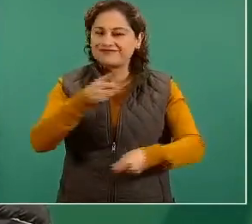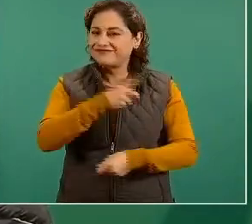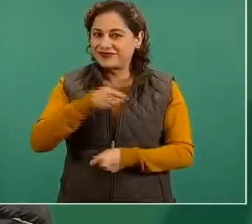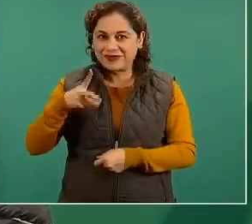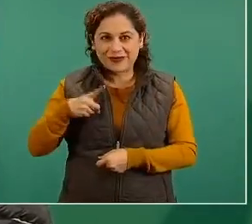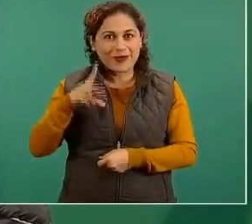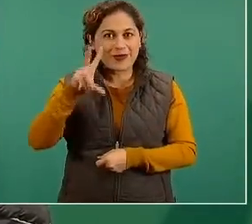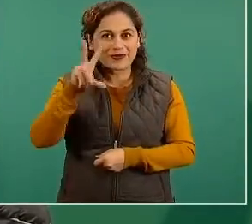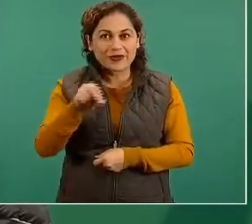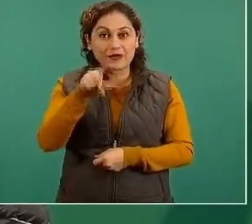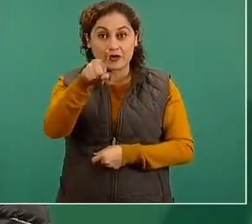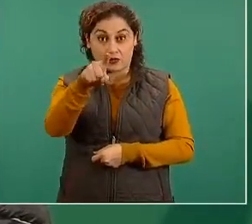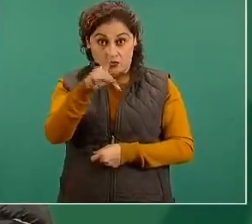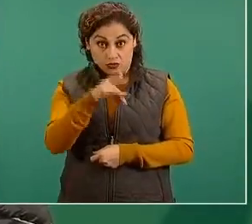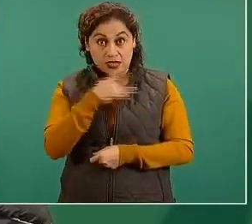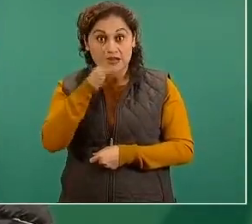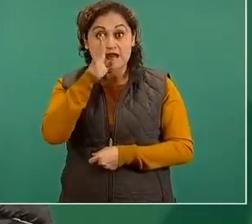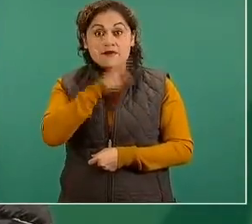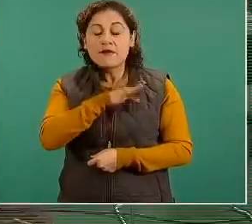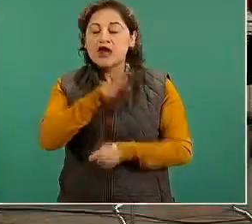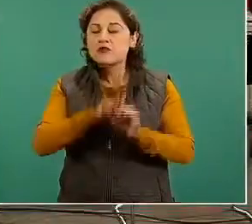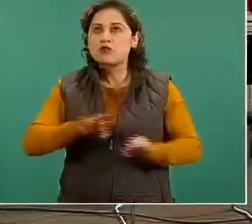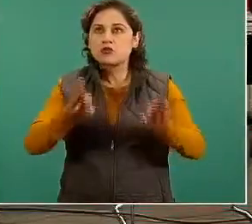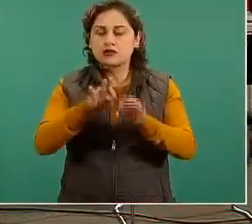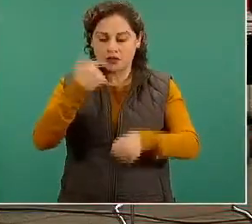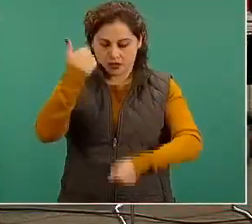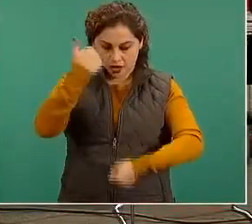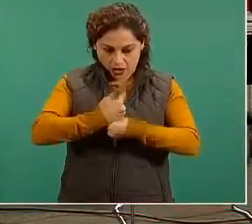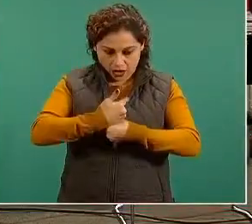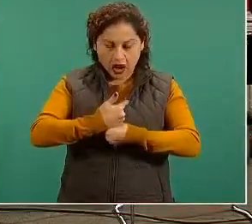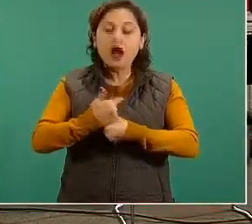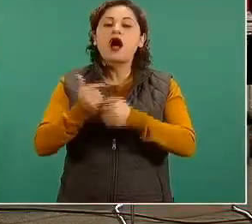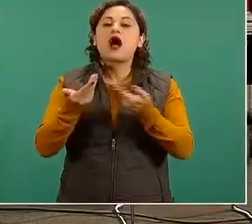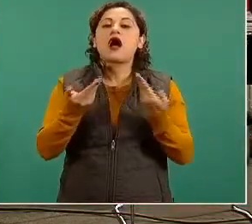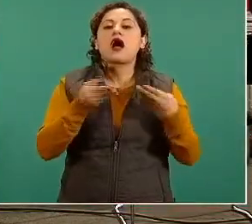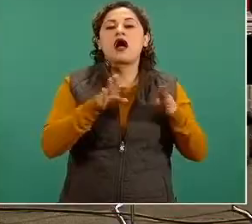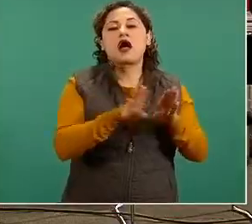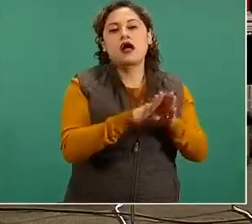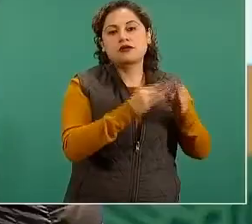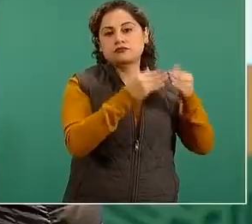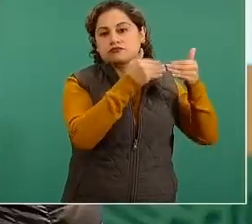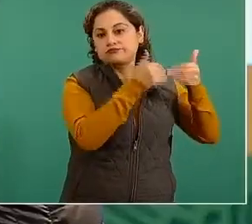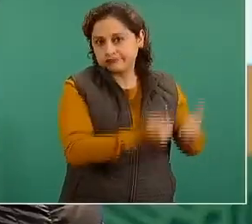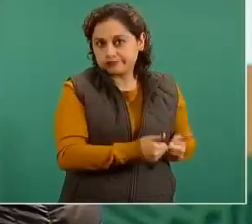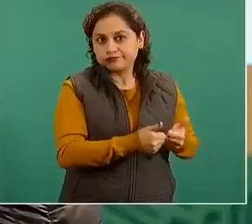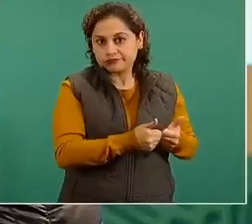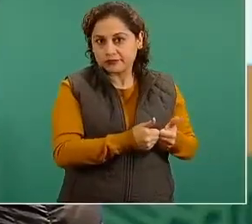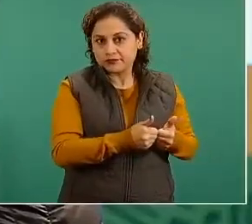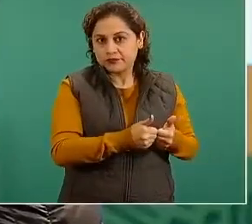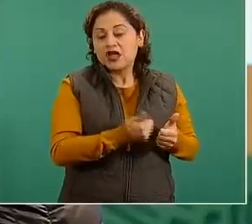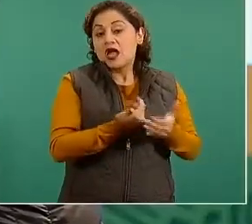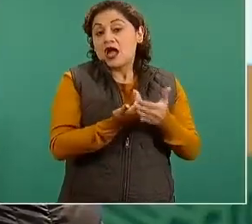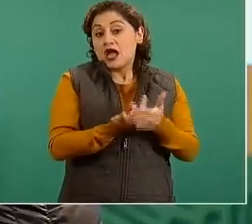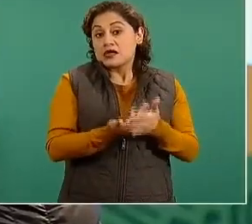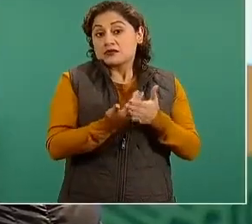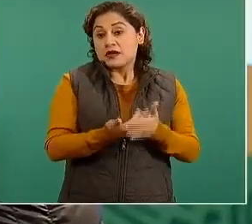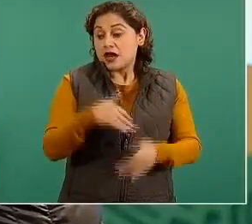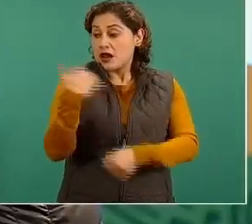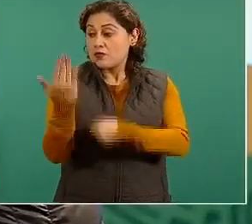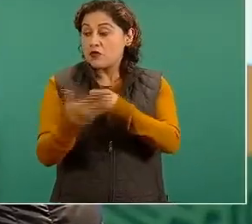importante es eso y cuando nos toque nuestro momento nos tocará recibir nuestra vacuna y por lo tanto